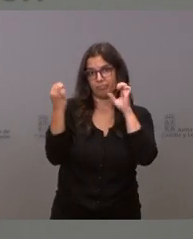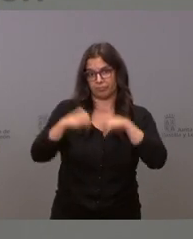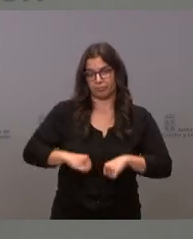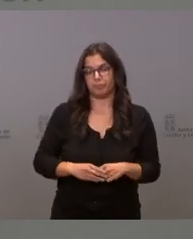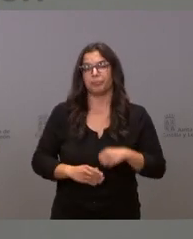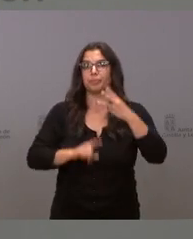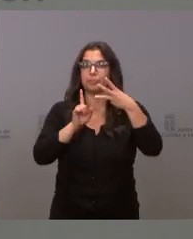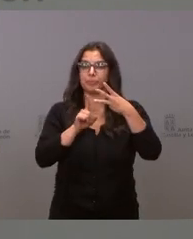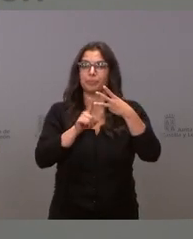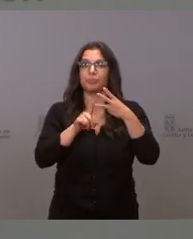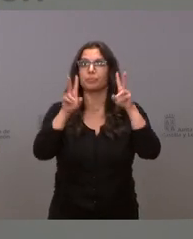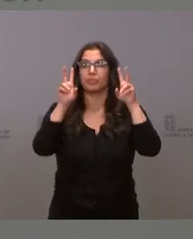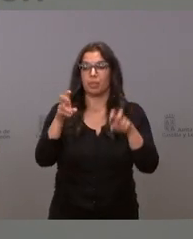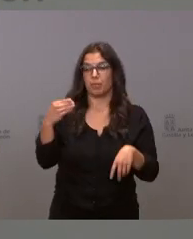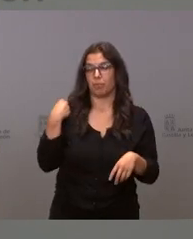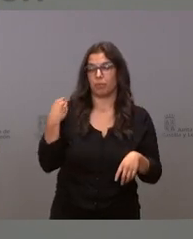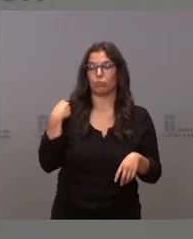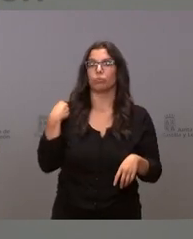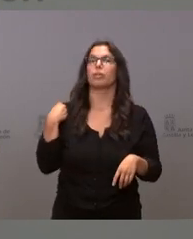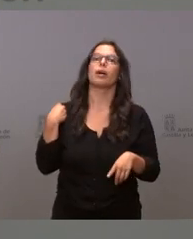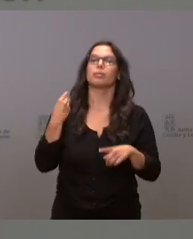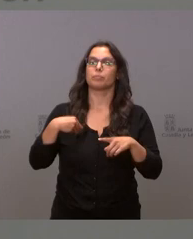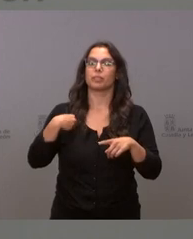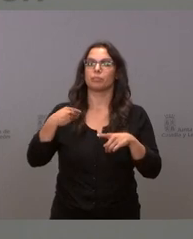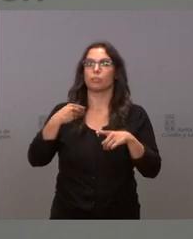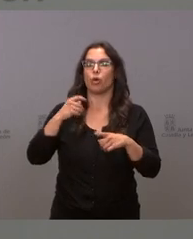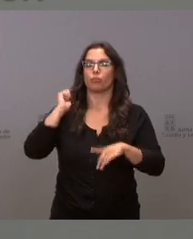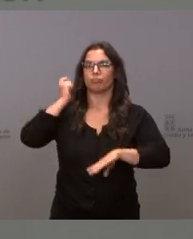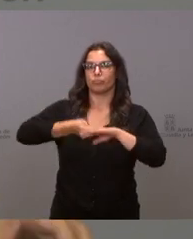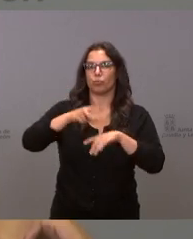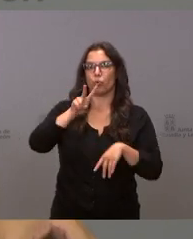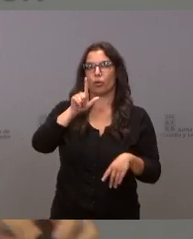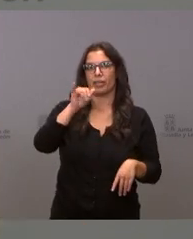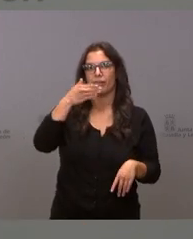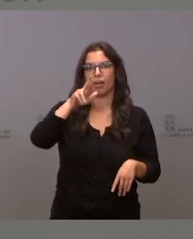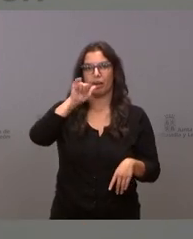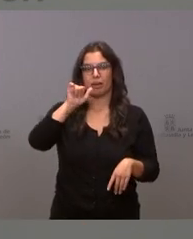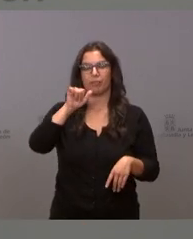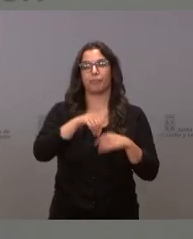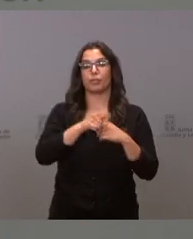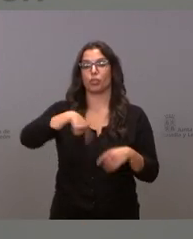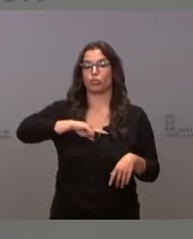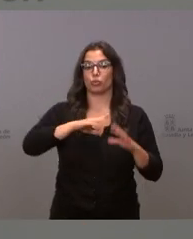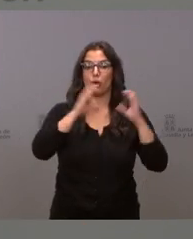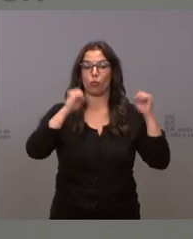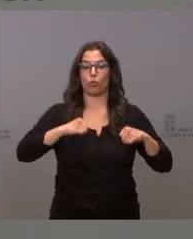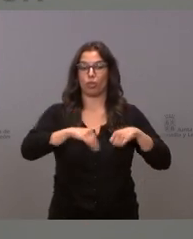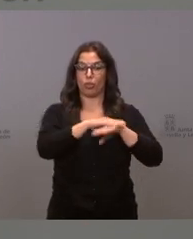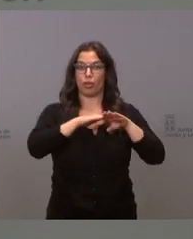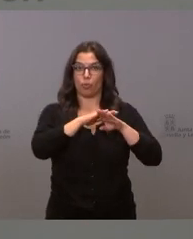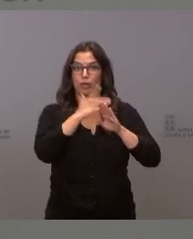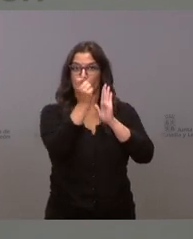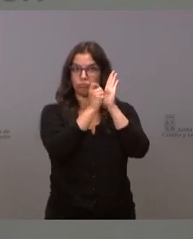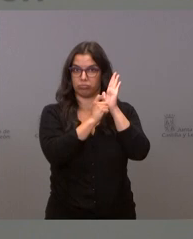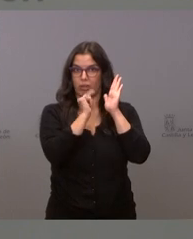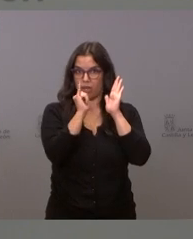y sobre el asunto que me pregunta sobre la sentencia de Uribar mire nosotros tenemos un acuerdo de gobierno que incluye una serie de